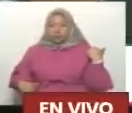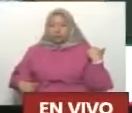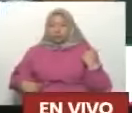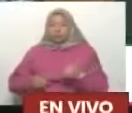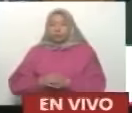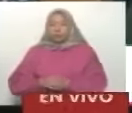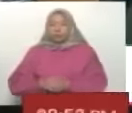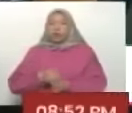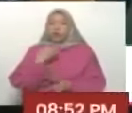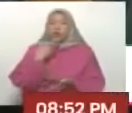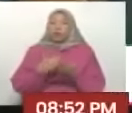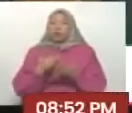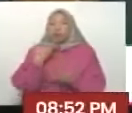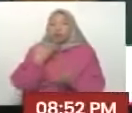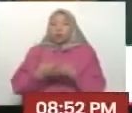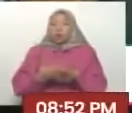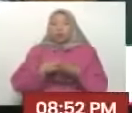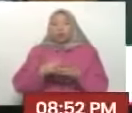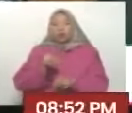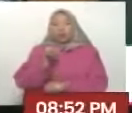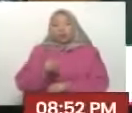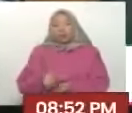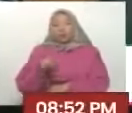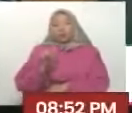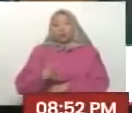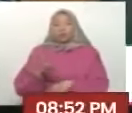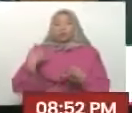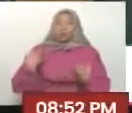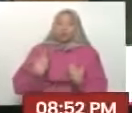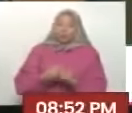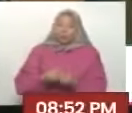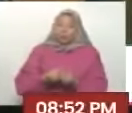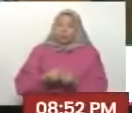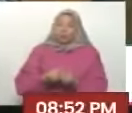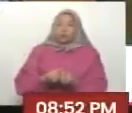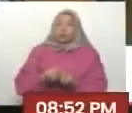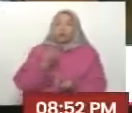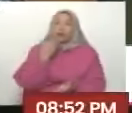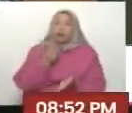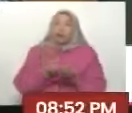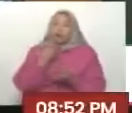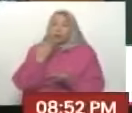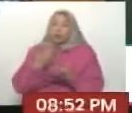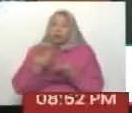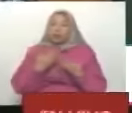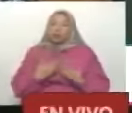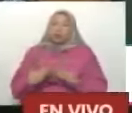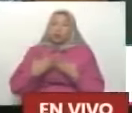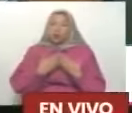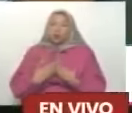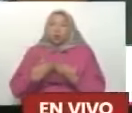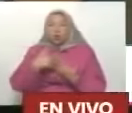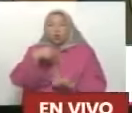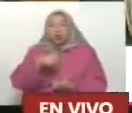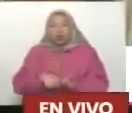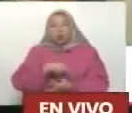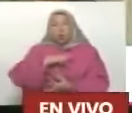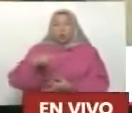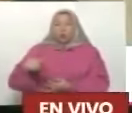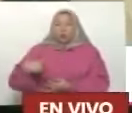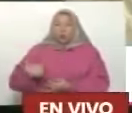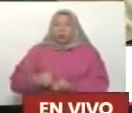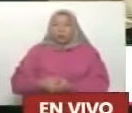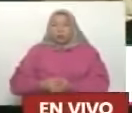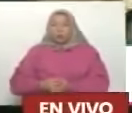verdad sumamente agradecido con todas estas personas que hoy nos acompañan. Mil gracias, estudiantes, por estar hoy aquí con nosotros.